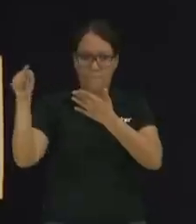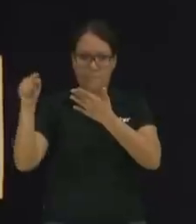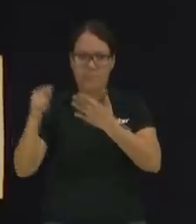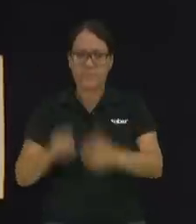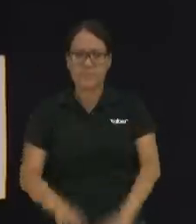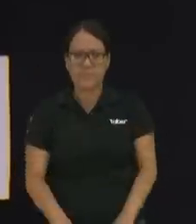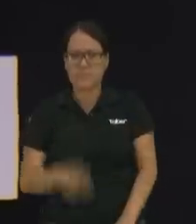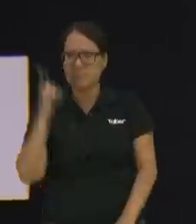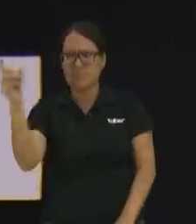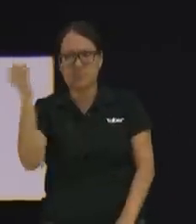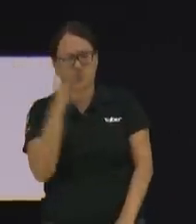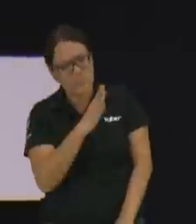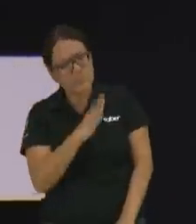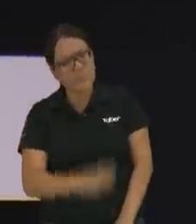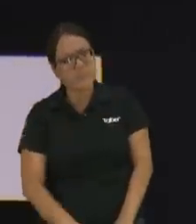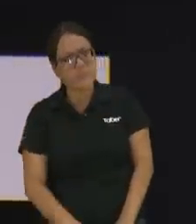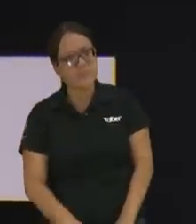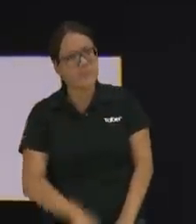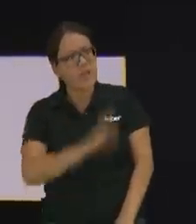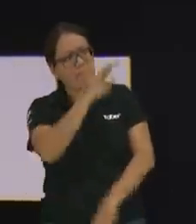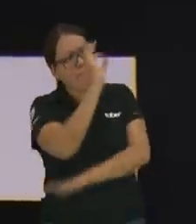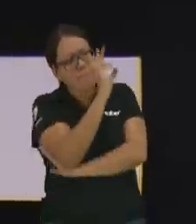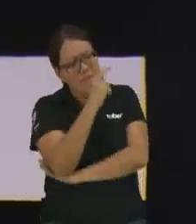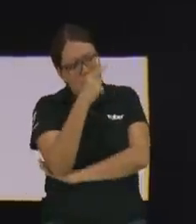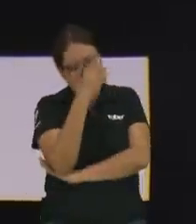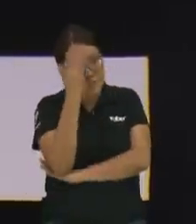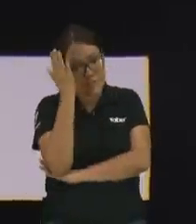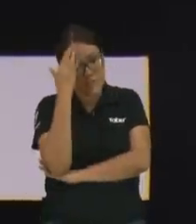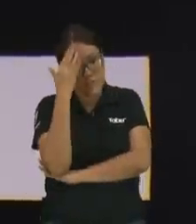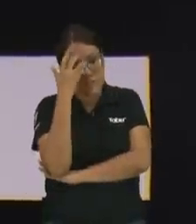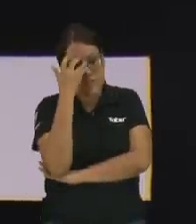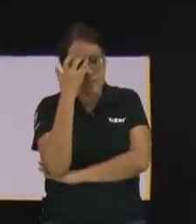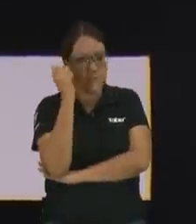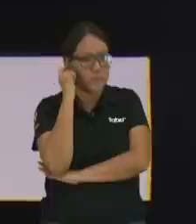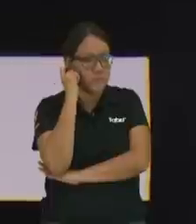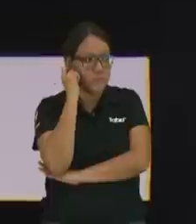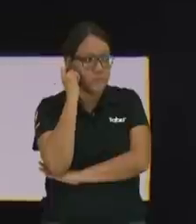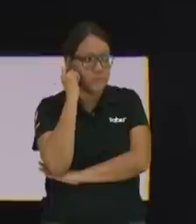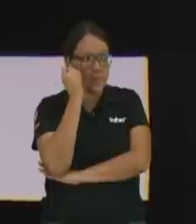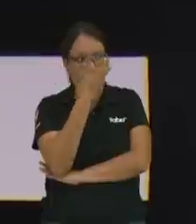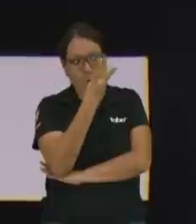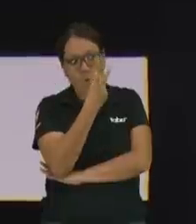y me dice el empresario pastor sabe que me dijo no le voy a decir la cantidad